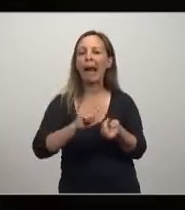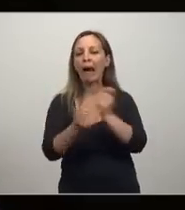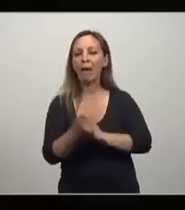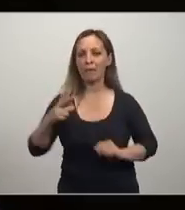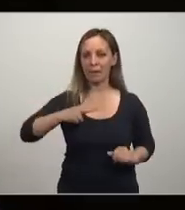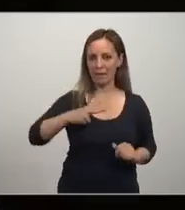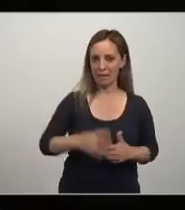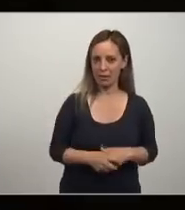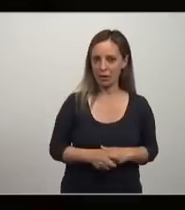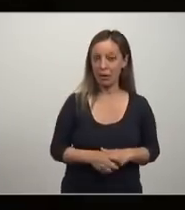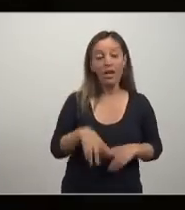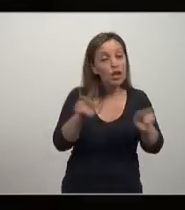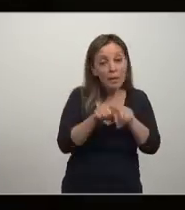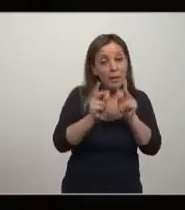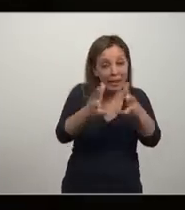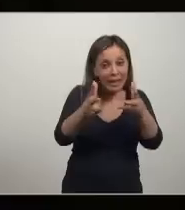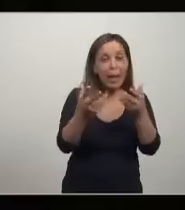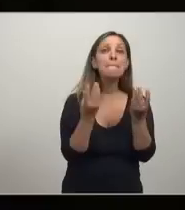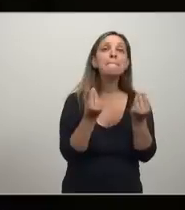invisible de Smith o sea